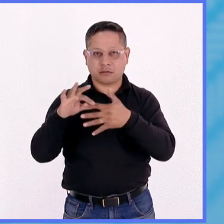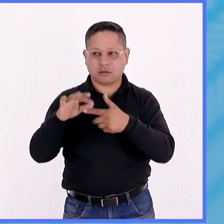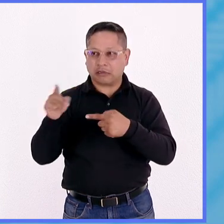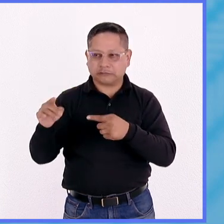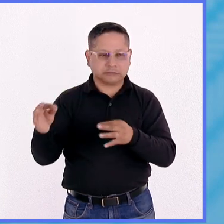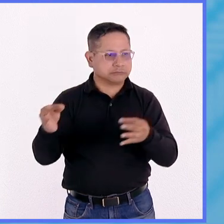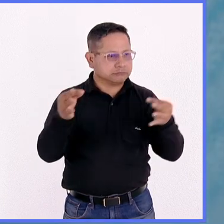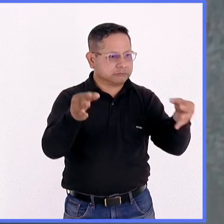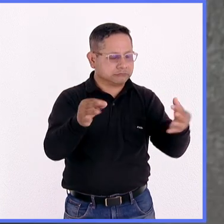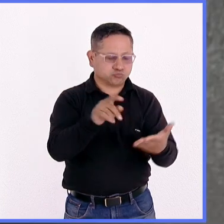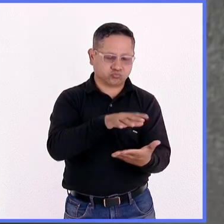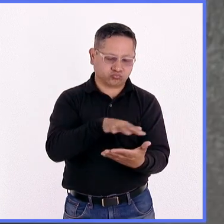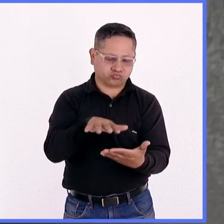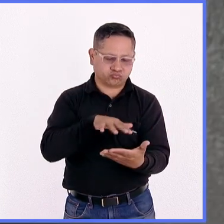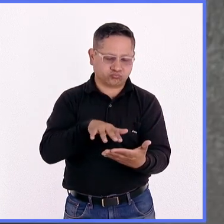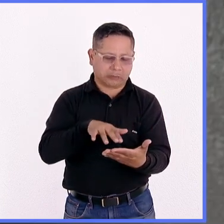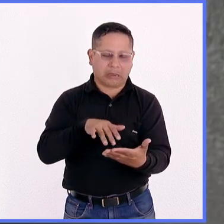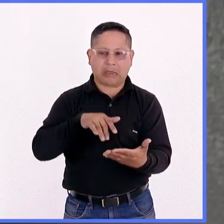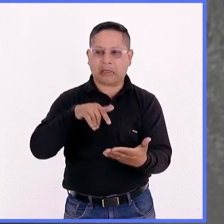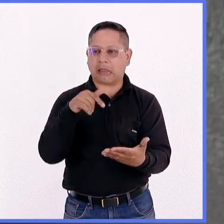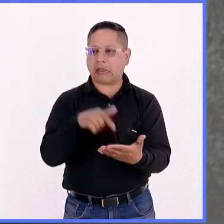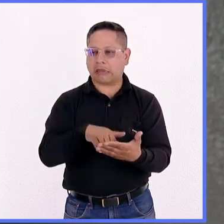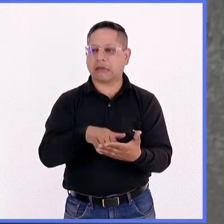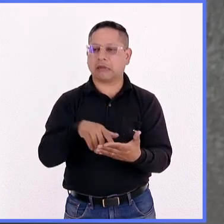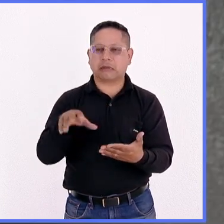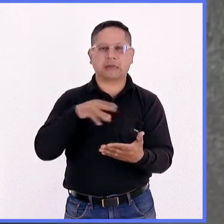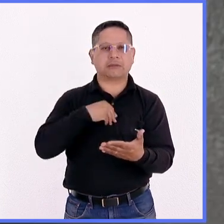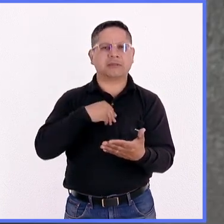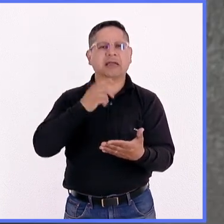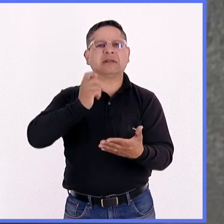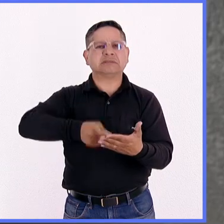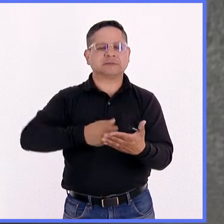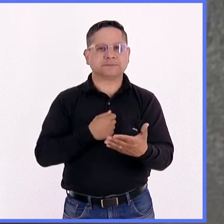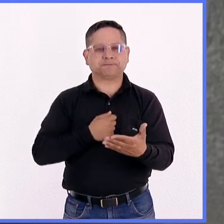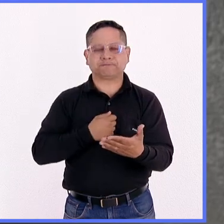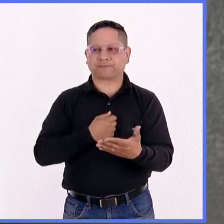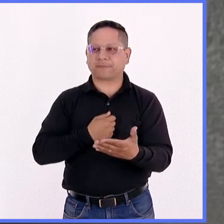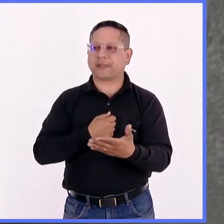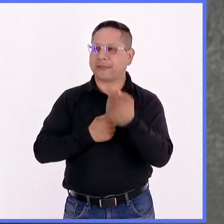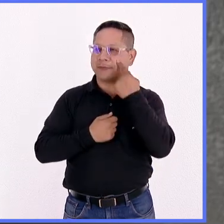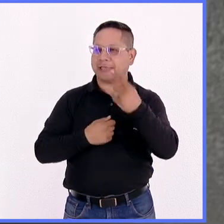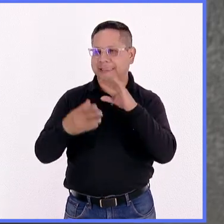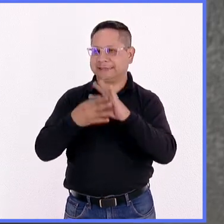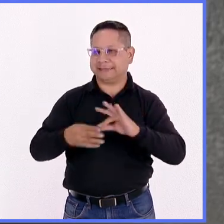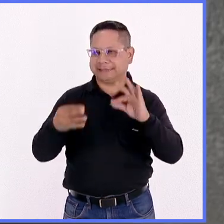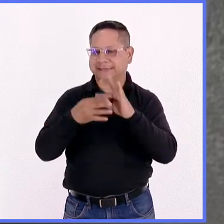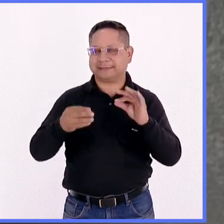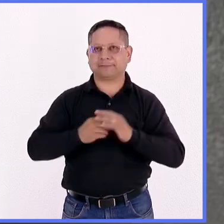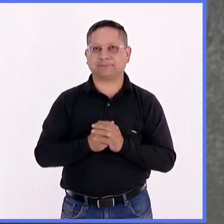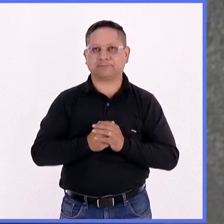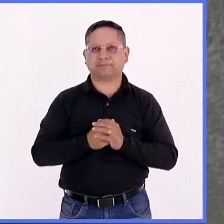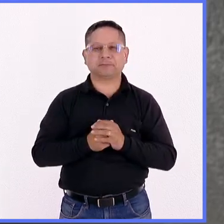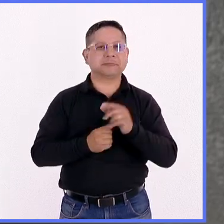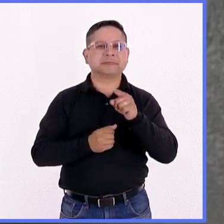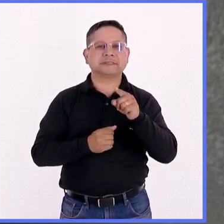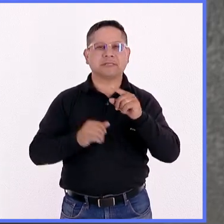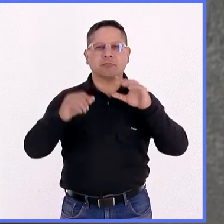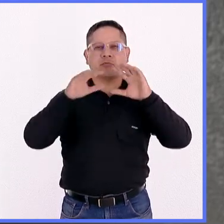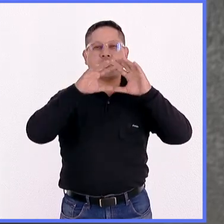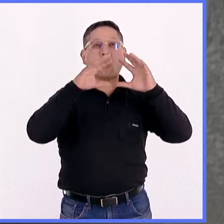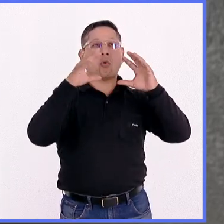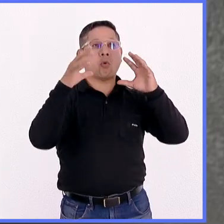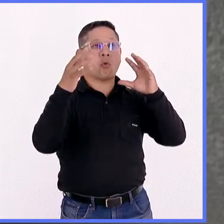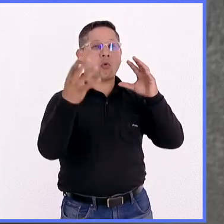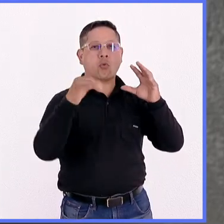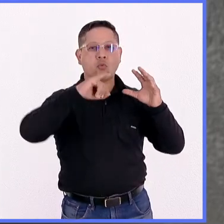divertido. Pues cuéntanos de qué se trata, para que se animen de una vez. Bueno, normalmente vamos a imaginar que vamos a Júpiter y que vamos a